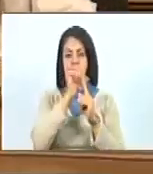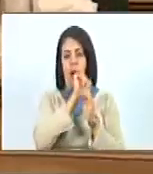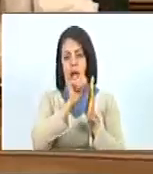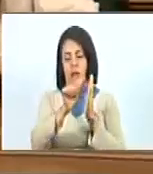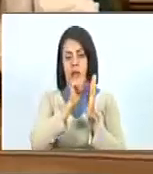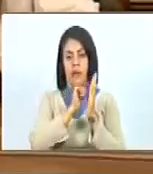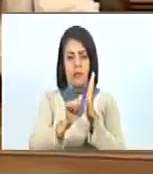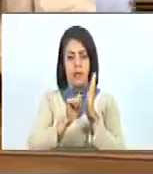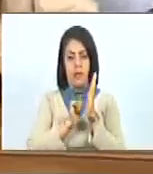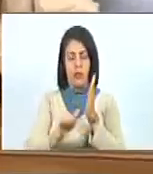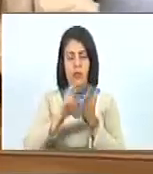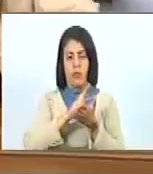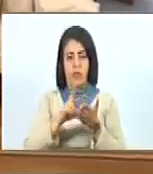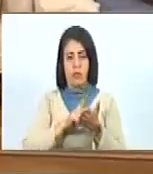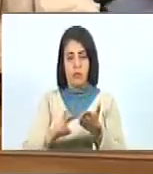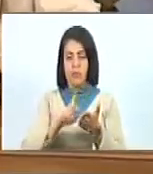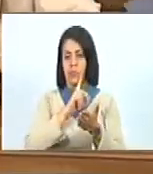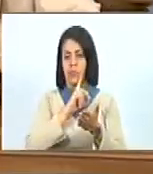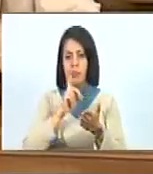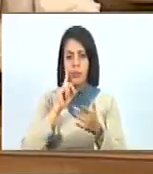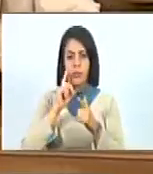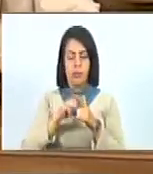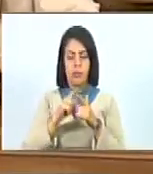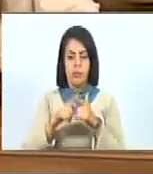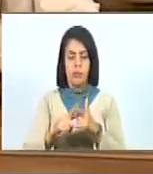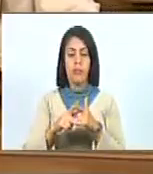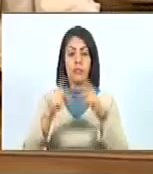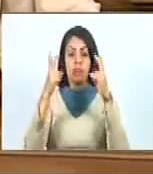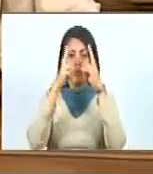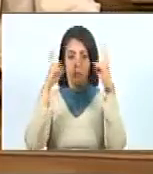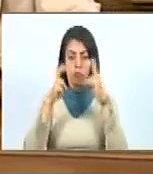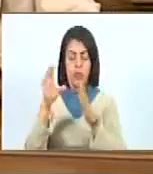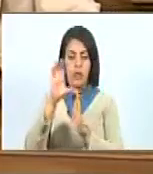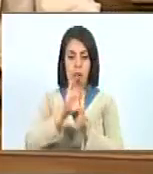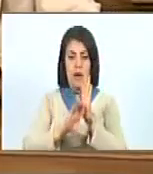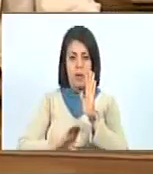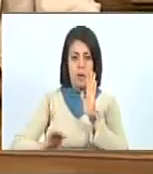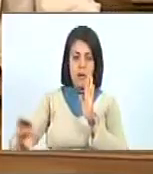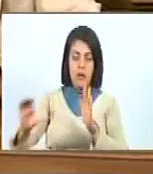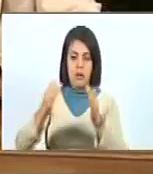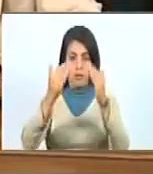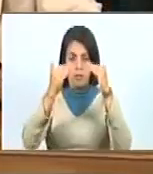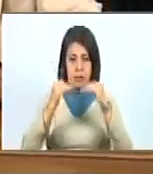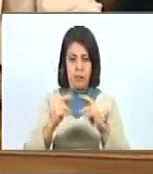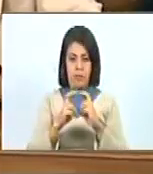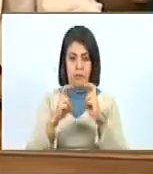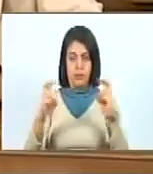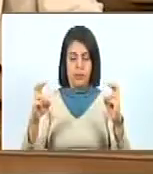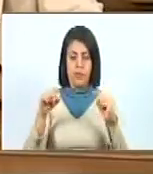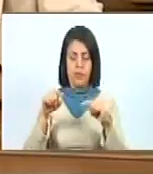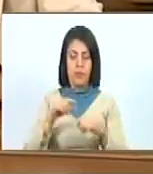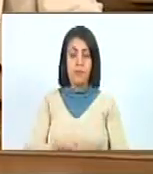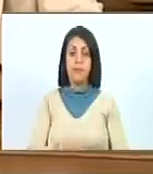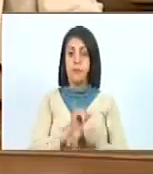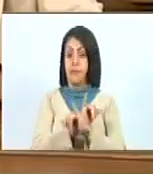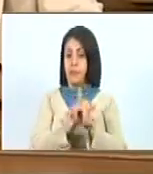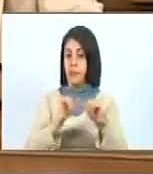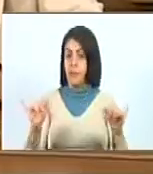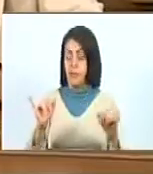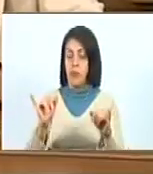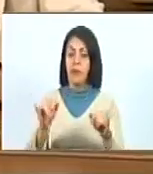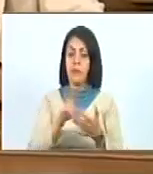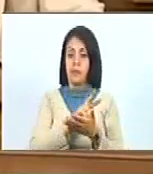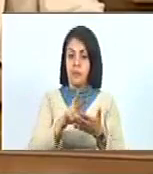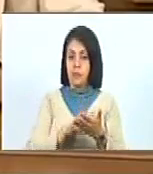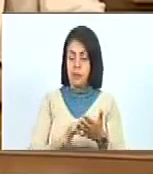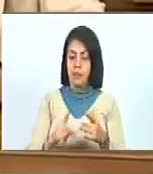artículo, así como las denominaciones de los títulos, capítulos, acápites y epígrafes. Una vez culminado